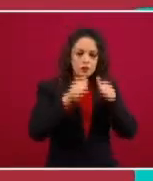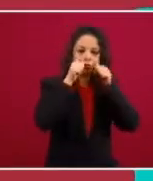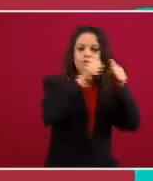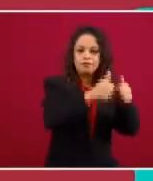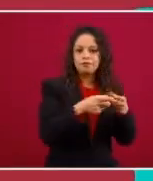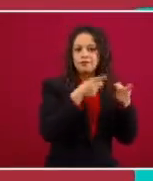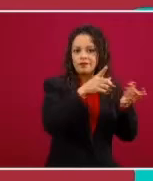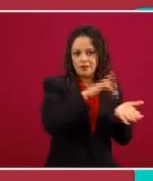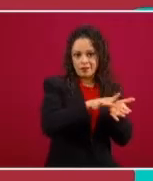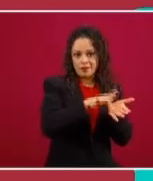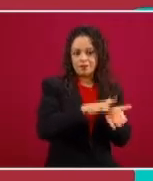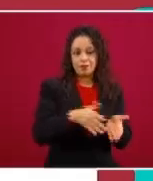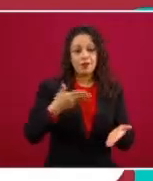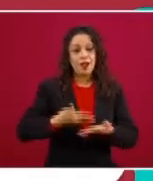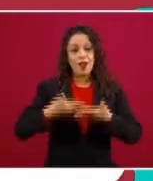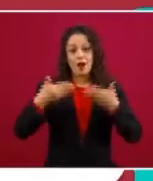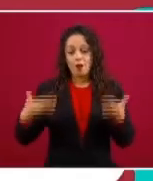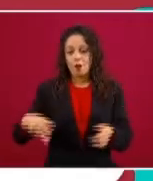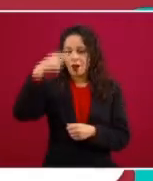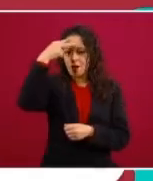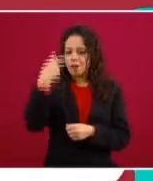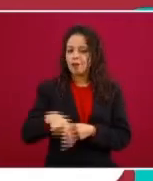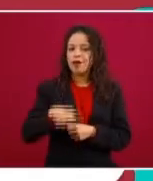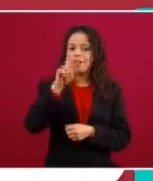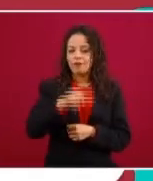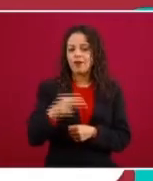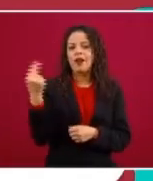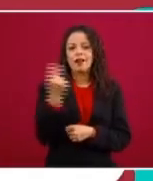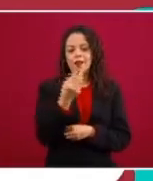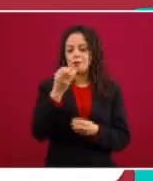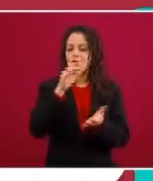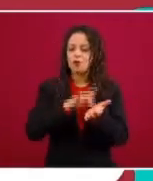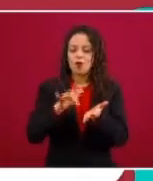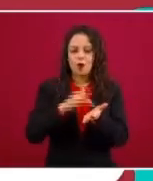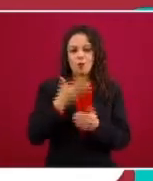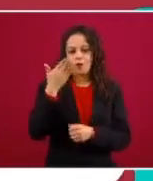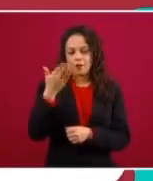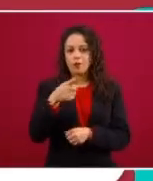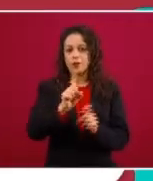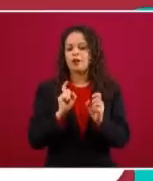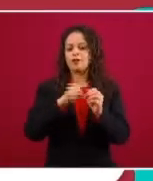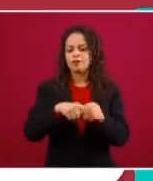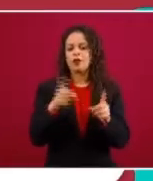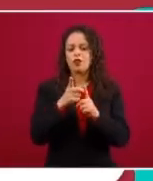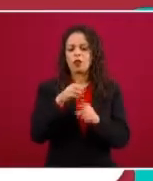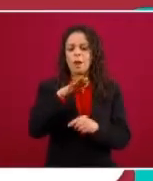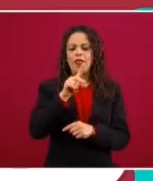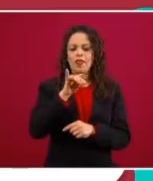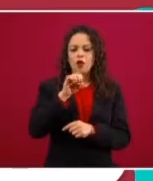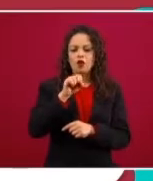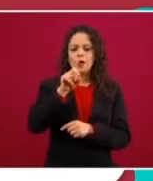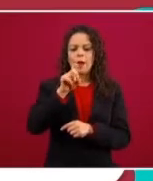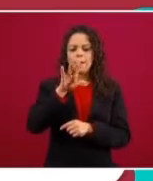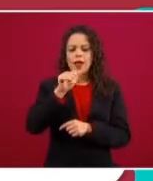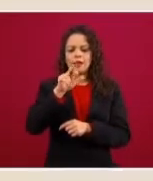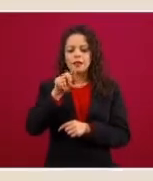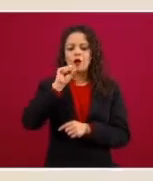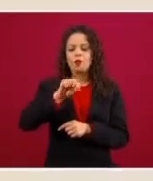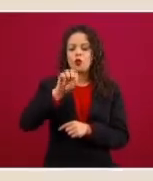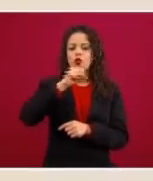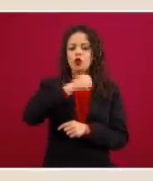te necesita. Inscríbete en médicosdelbienestar.salud.gov.mx